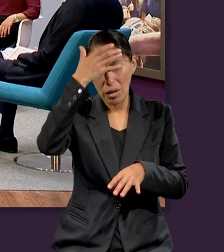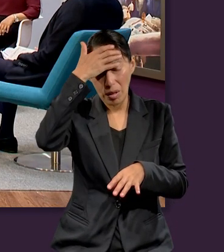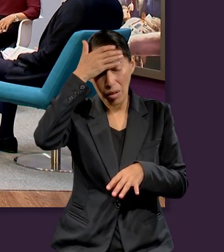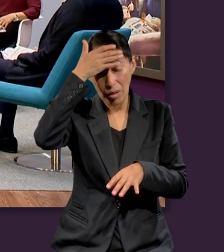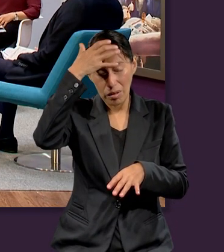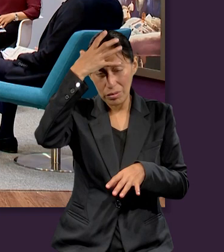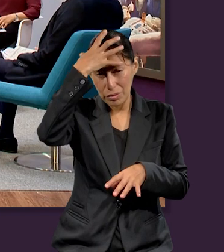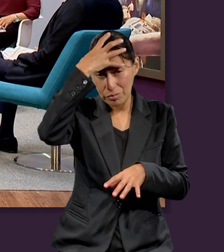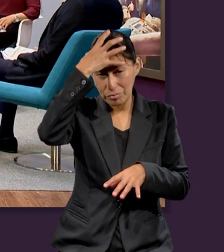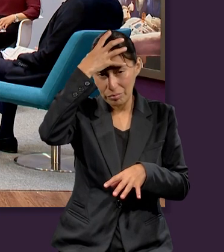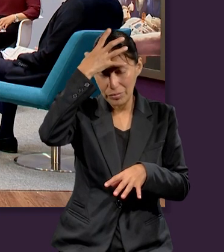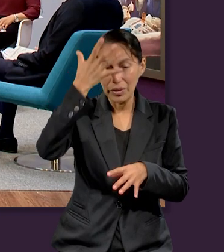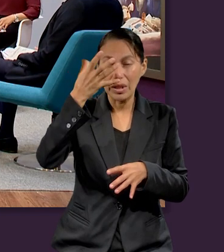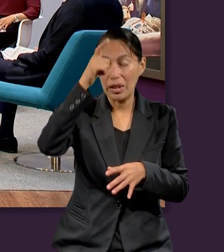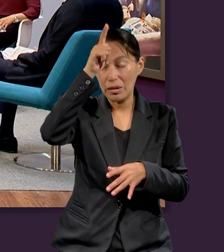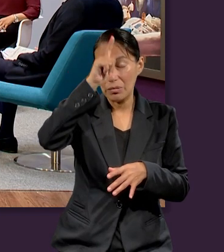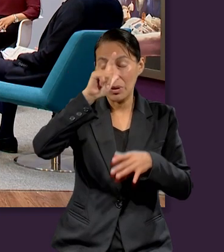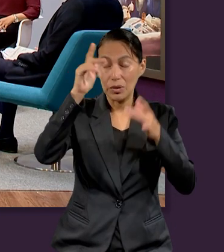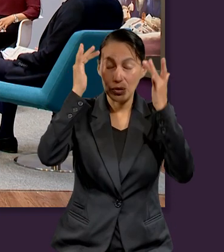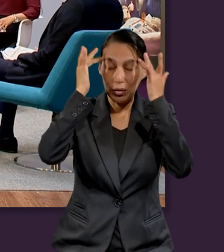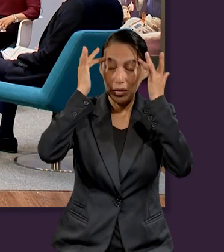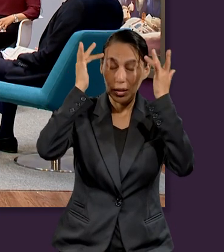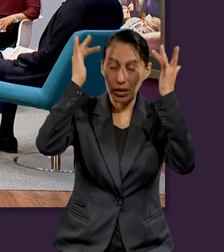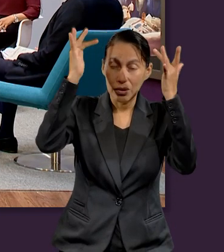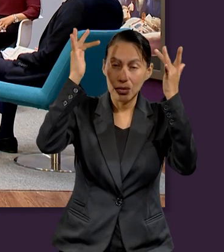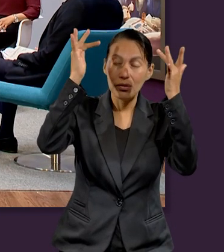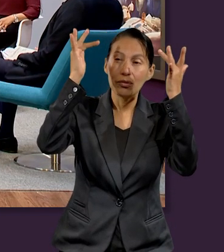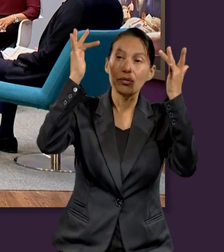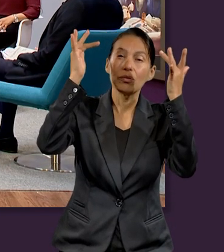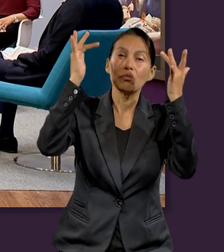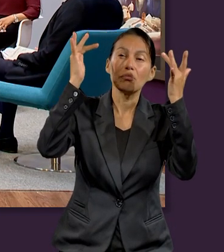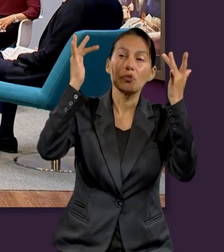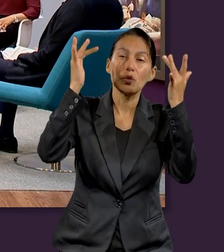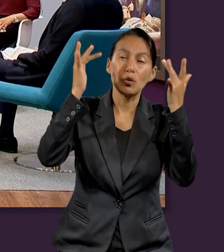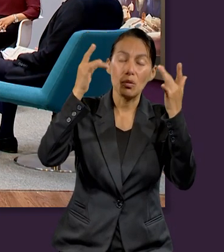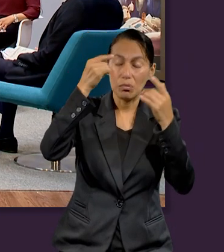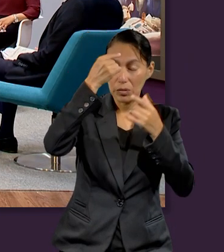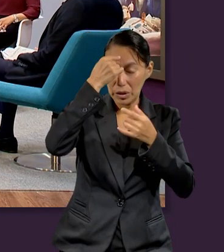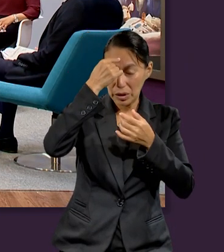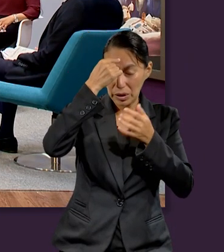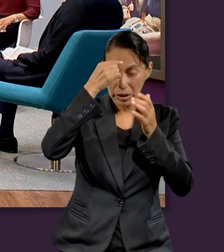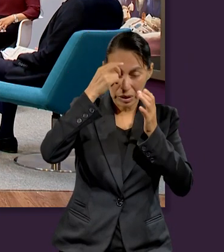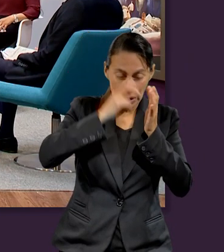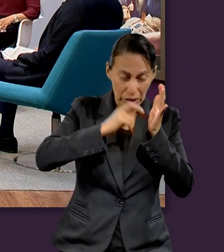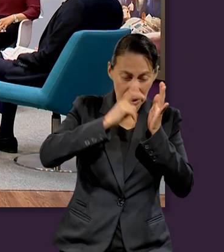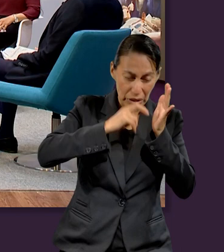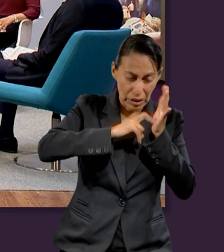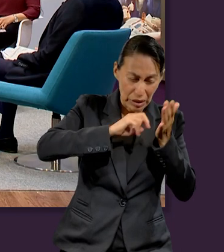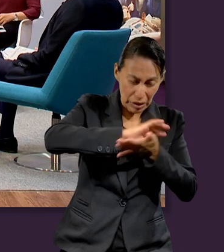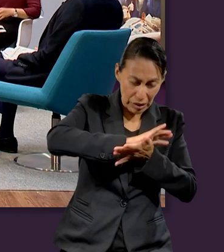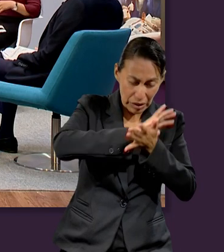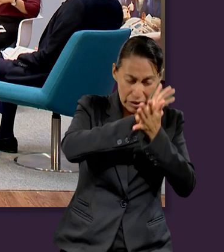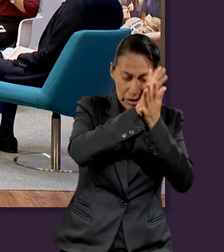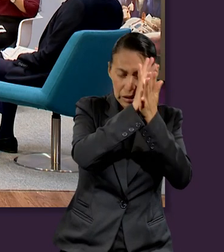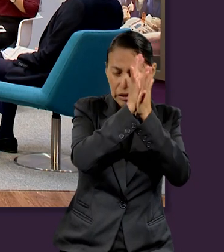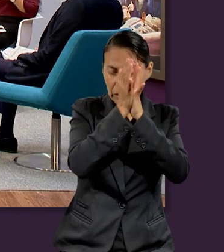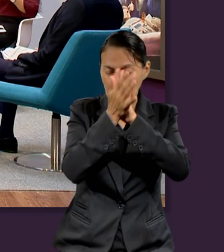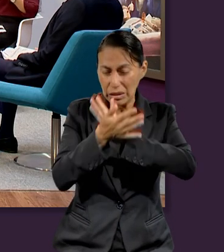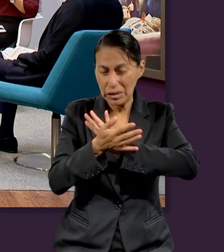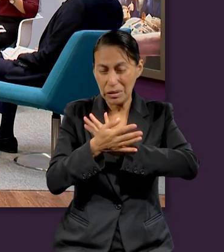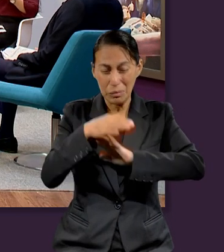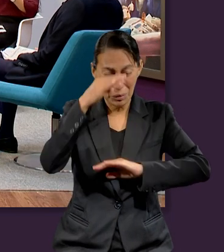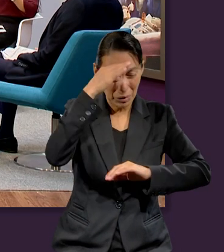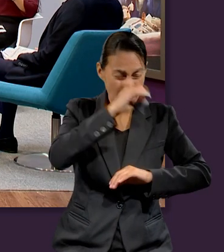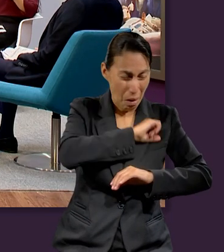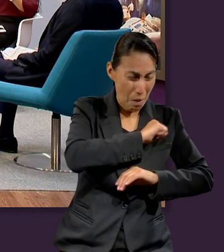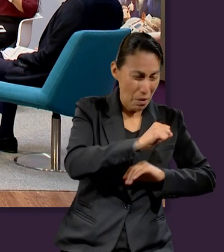cerebro, el Espíritu Santo puede transformar nuestros pensamientos para que nosotros podamos